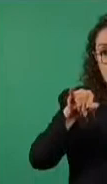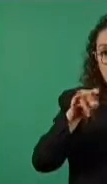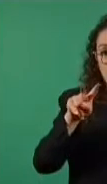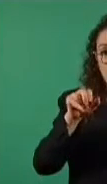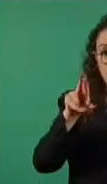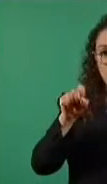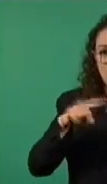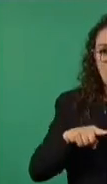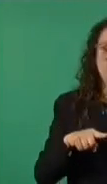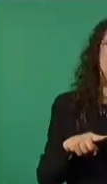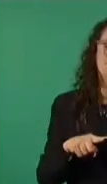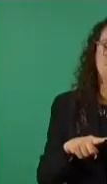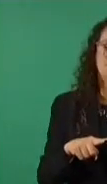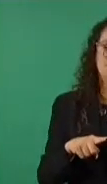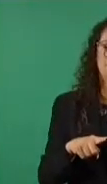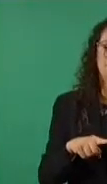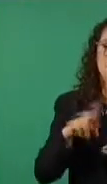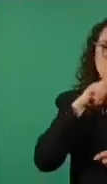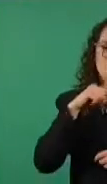protejo.